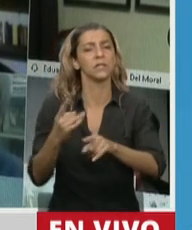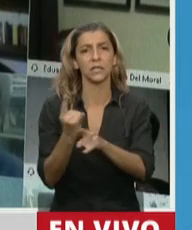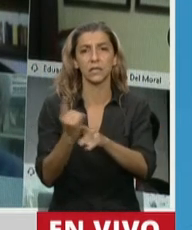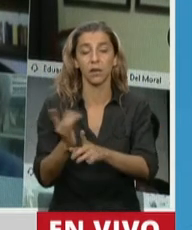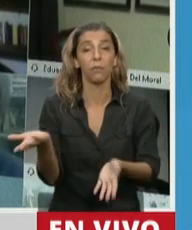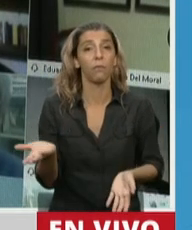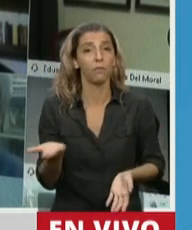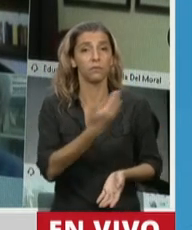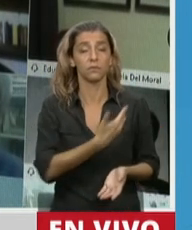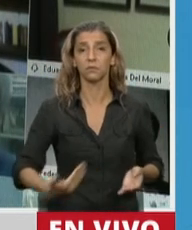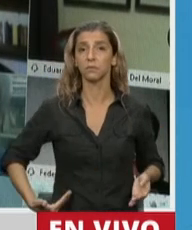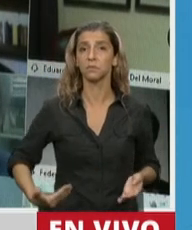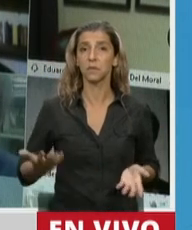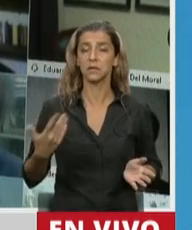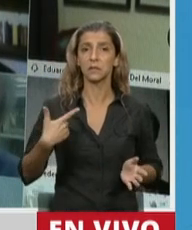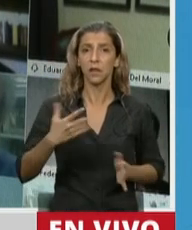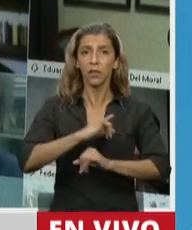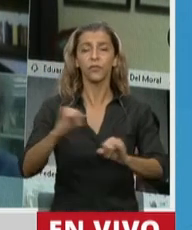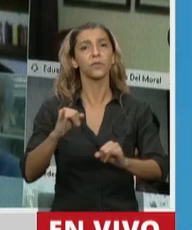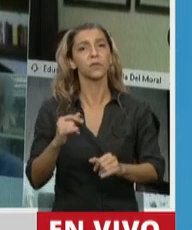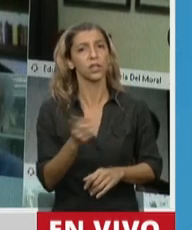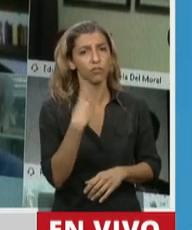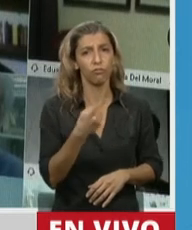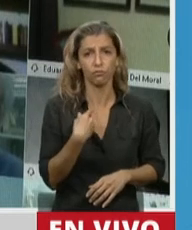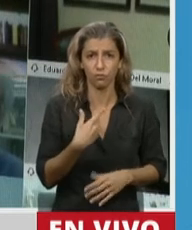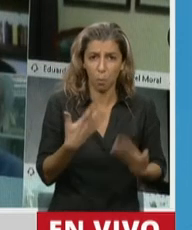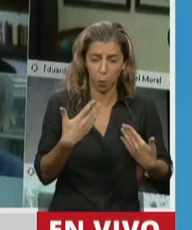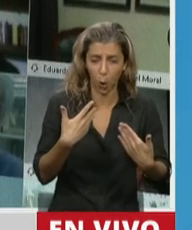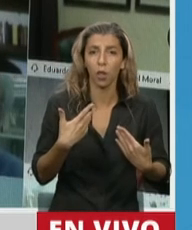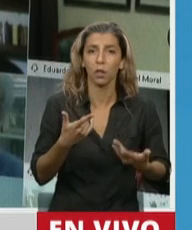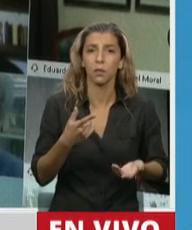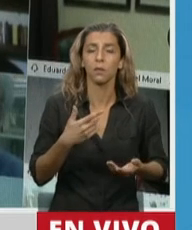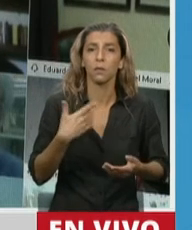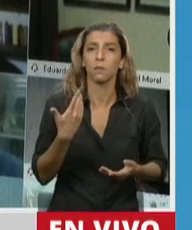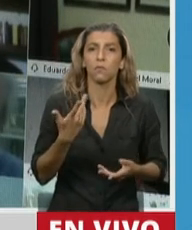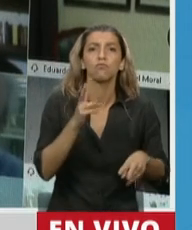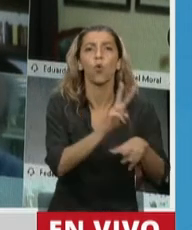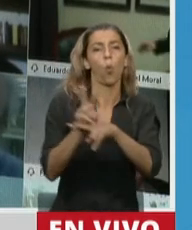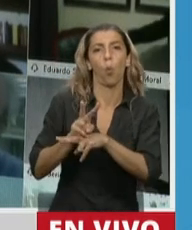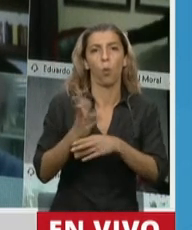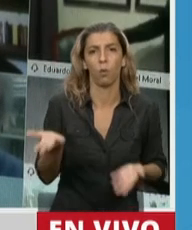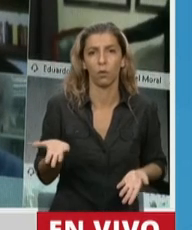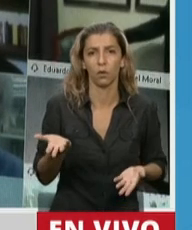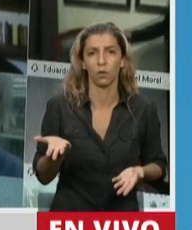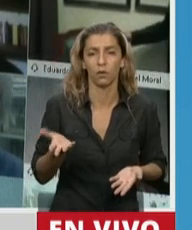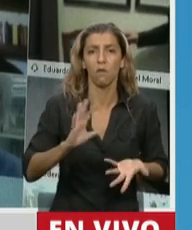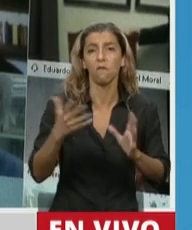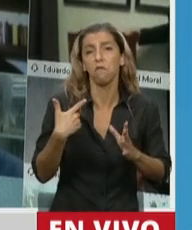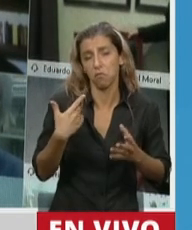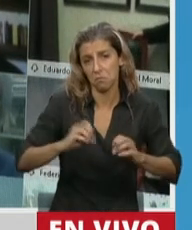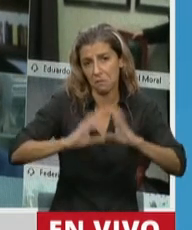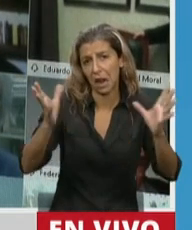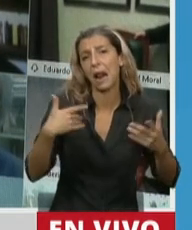evitar que esta pandemia sea incontrolada. Para eso necesitamos el compromiso de todos. El mensaje es claro. Menos traslados, menos